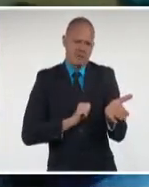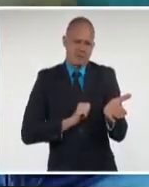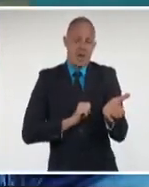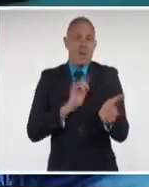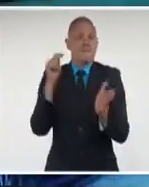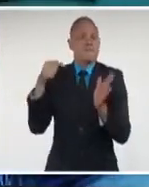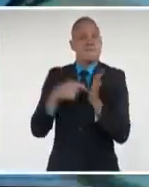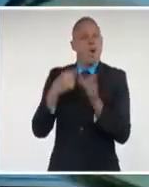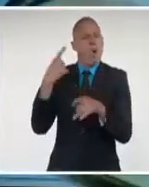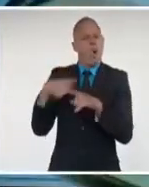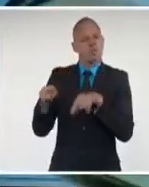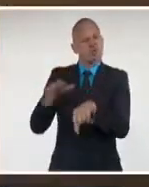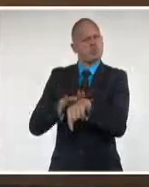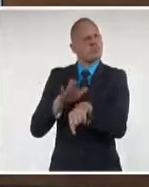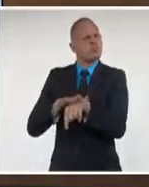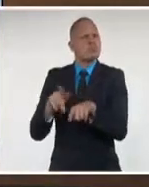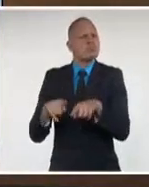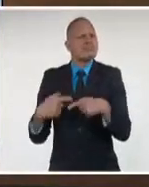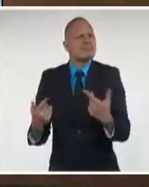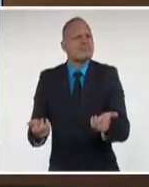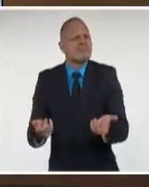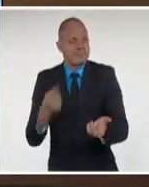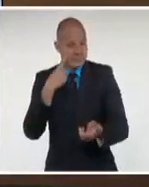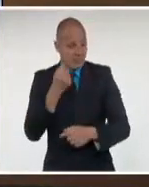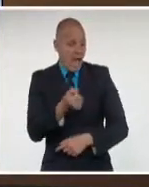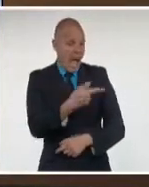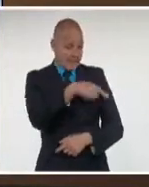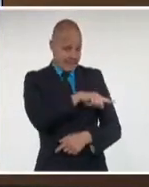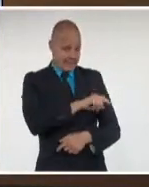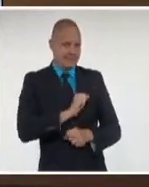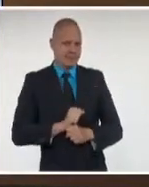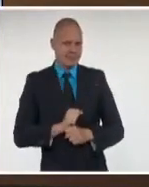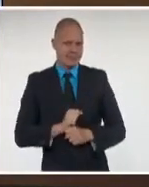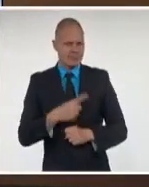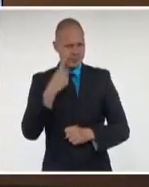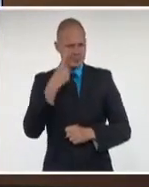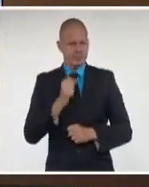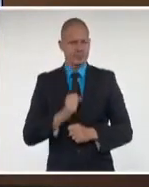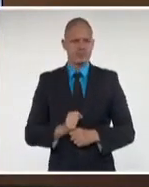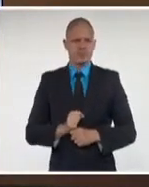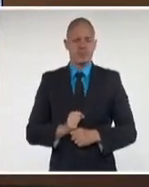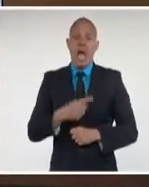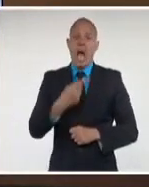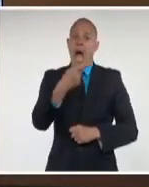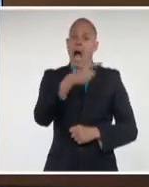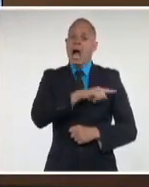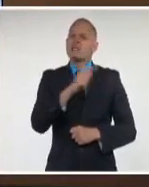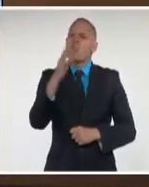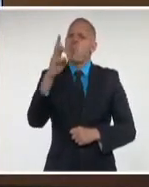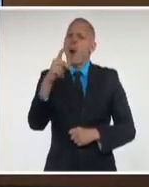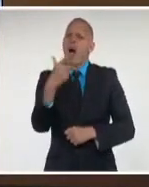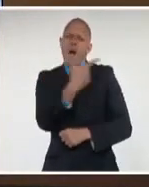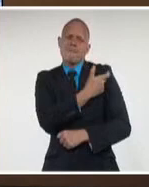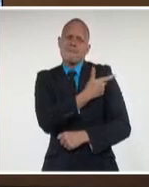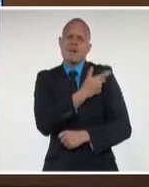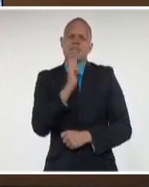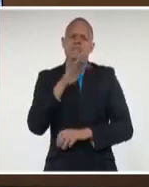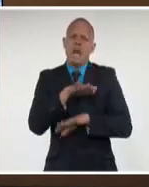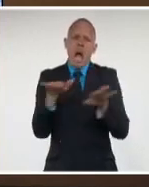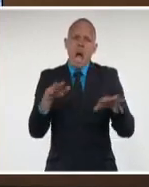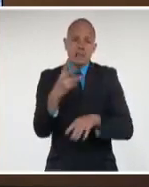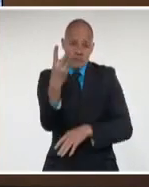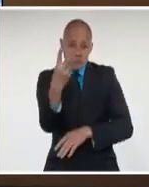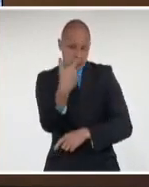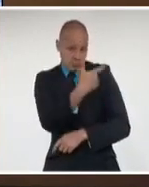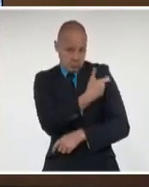alto. Y vamos allá. Hasta ayer, solo 1.088.898 cubanos, estoy